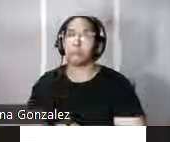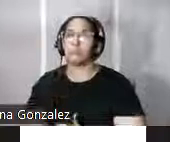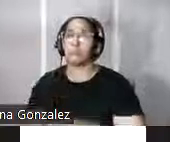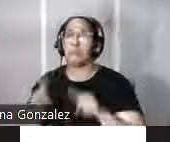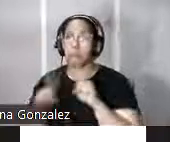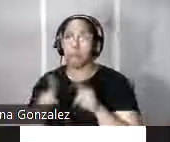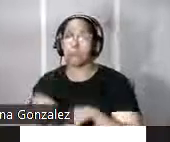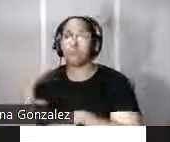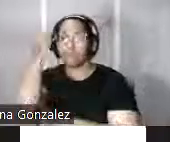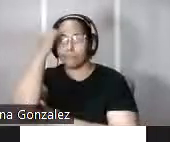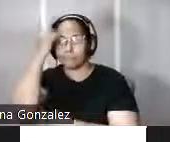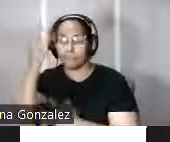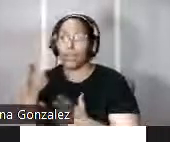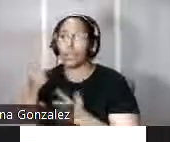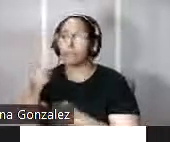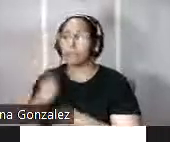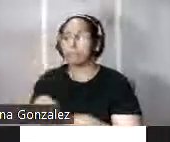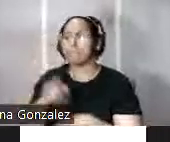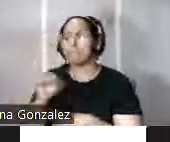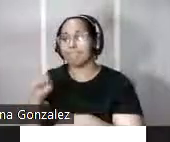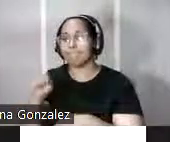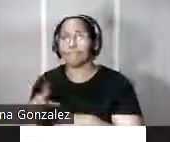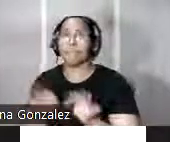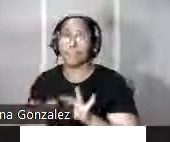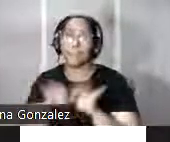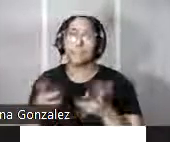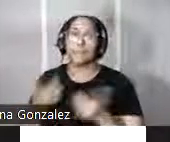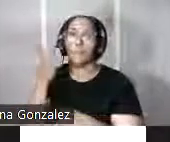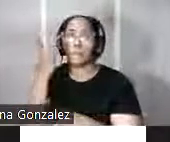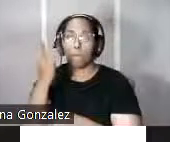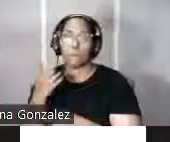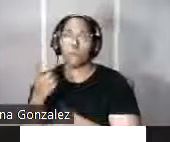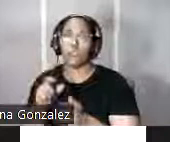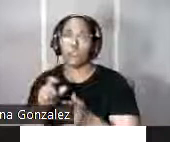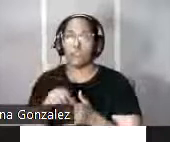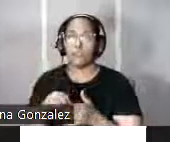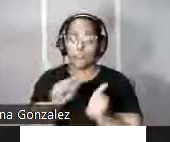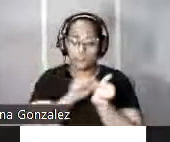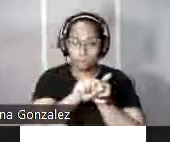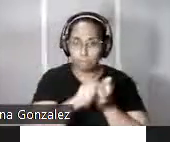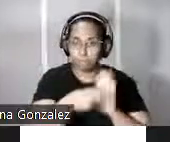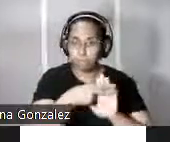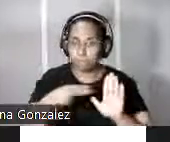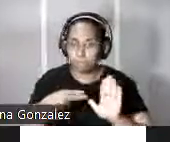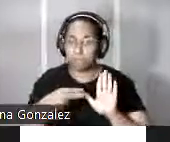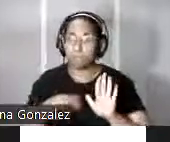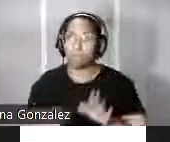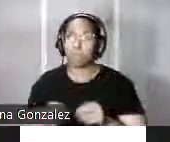pero sabemos que Mestre conoció de primera mano este tratado porque lo cita en algunos de sus